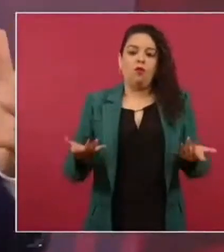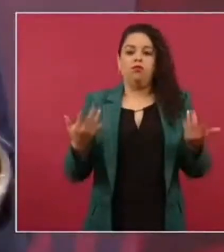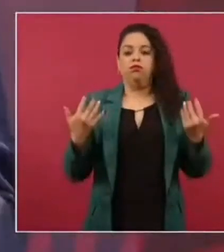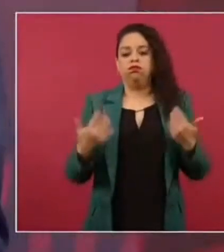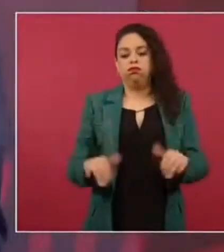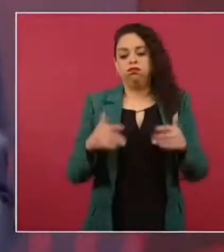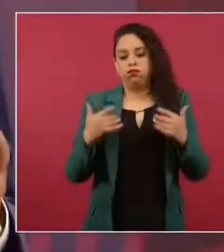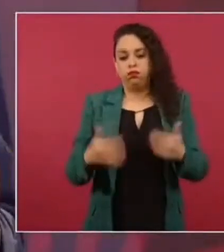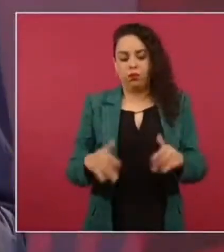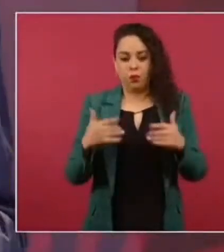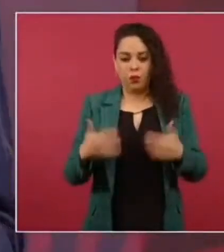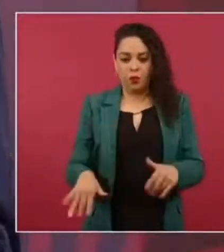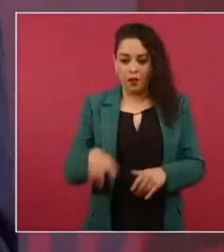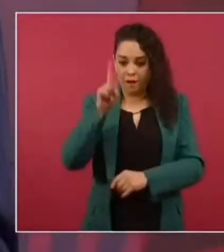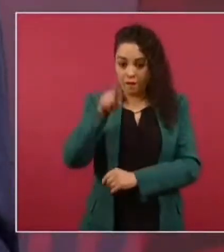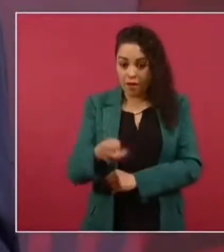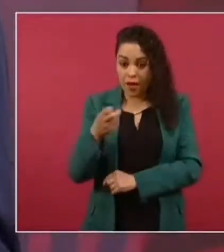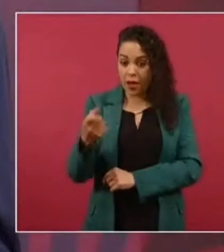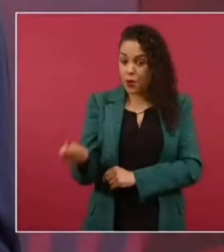es único